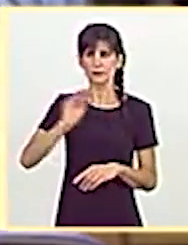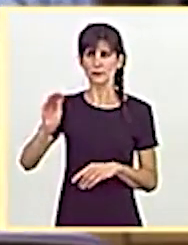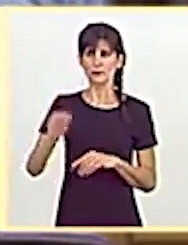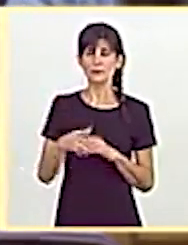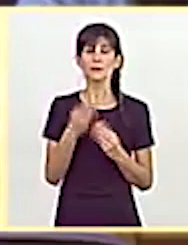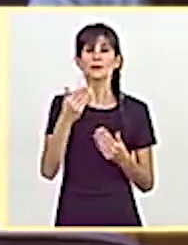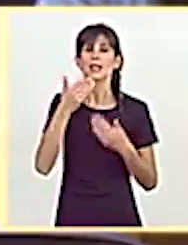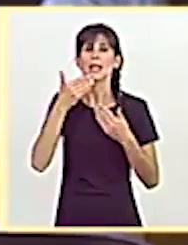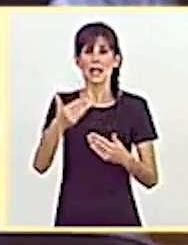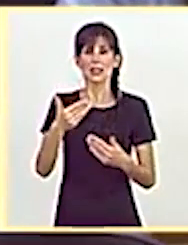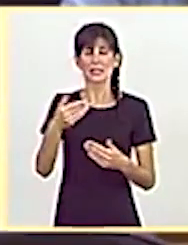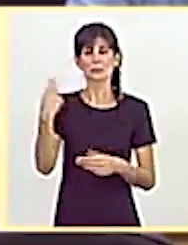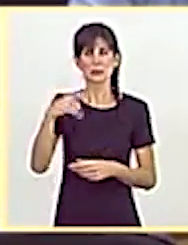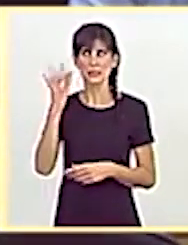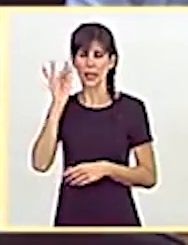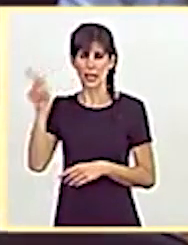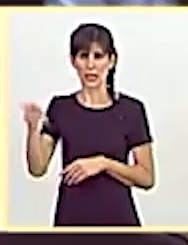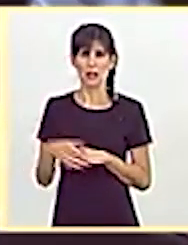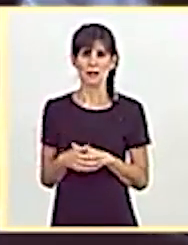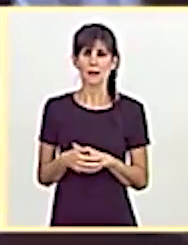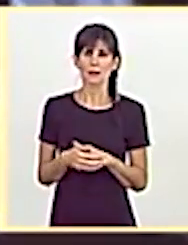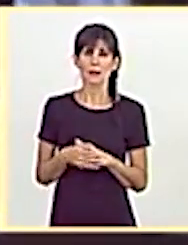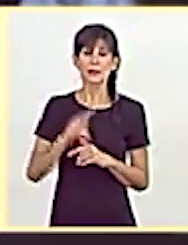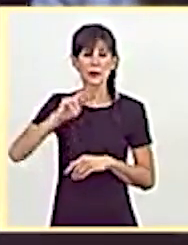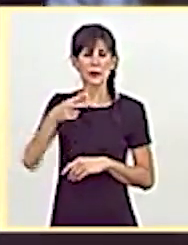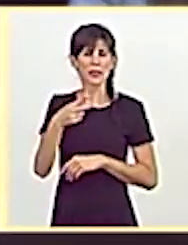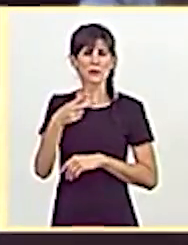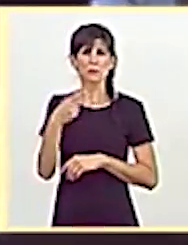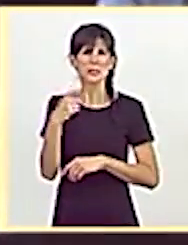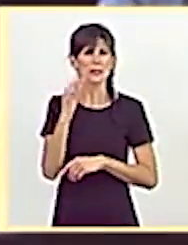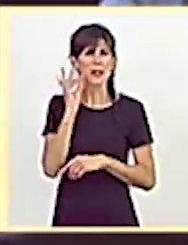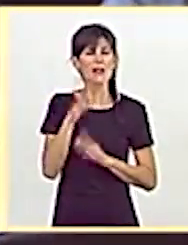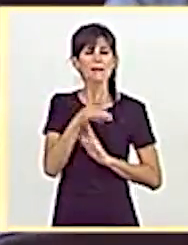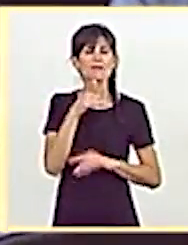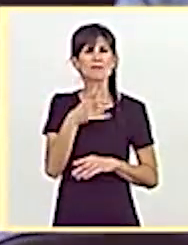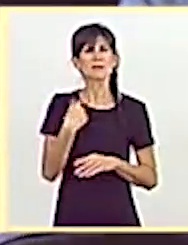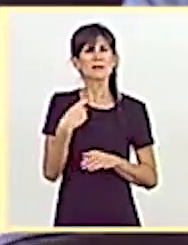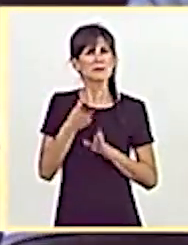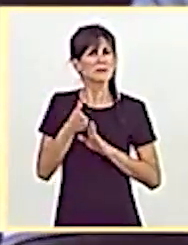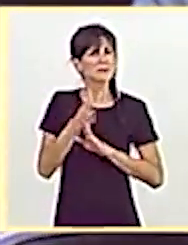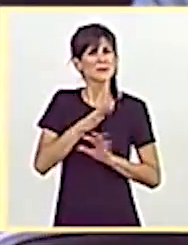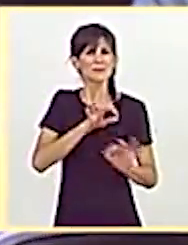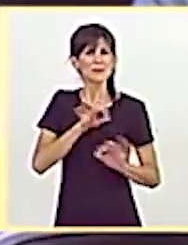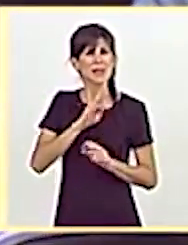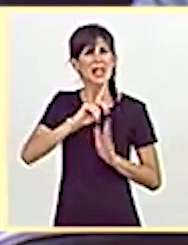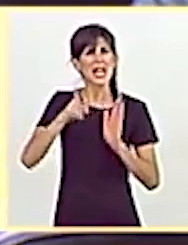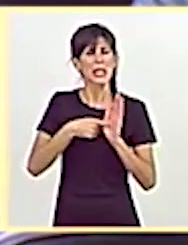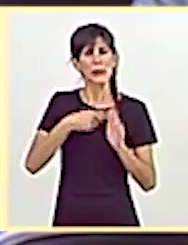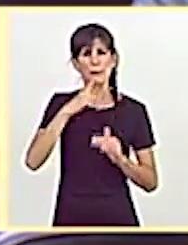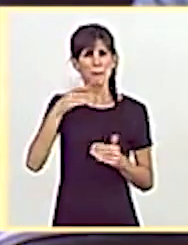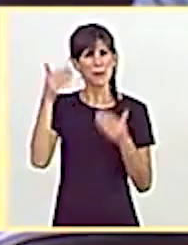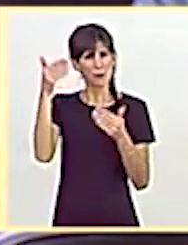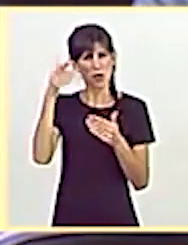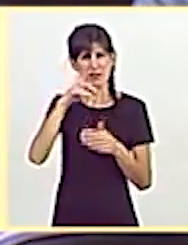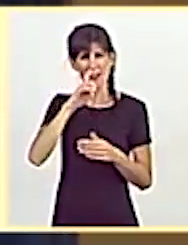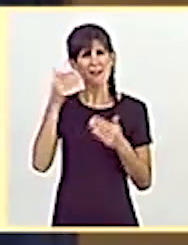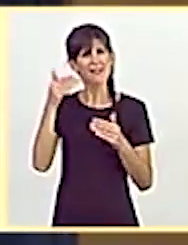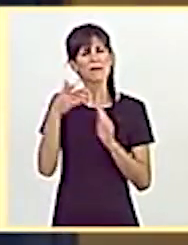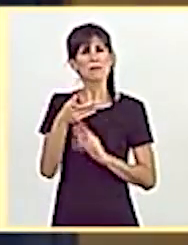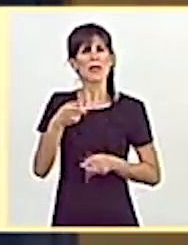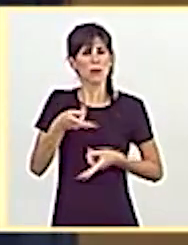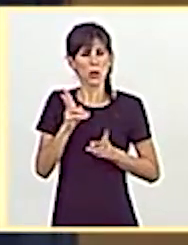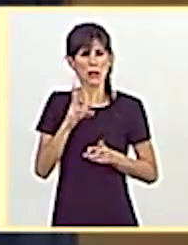Muchas gracias, presidenta. Vicepresidenta, el anteproyecto de ley de memoria democrática es un gran